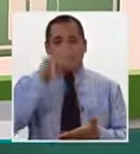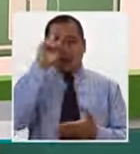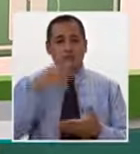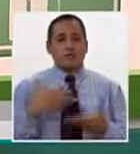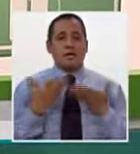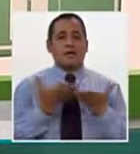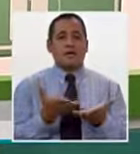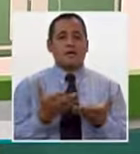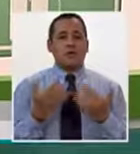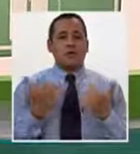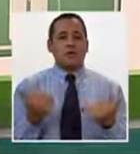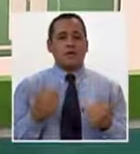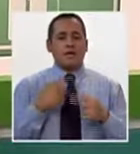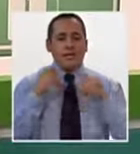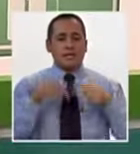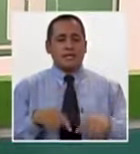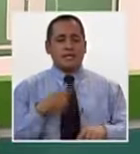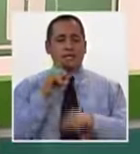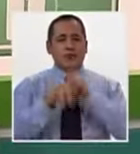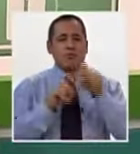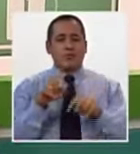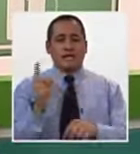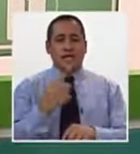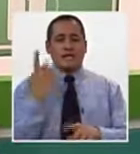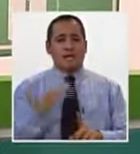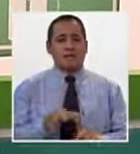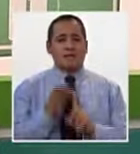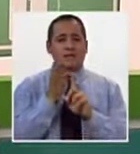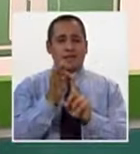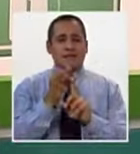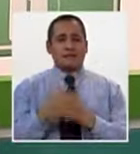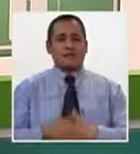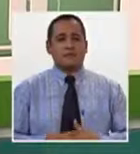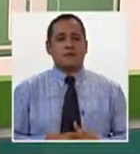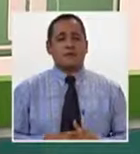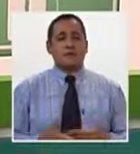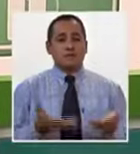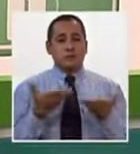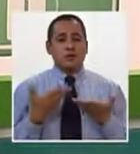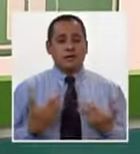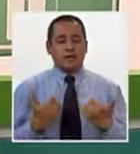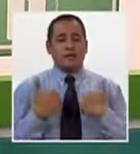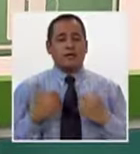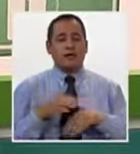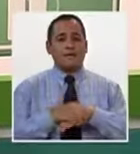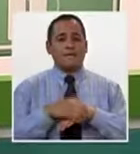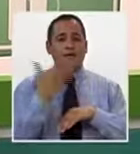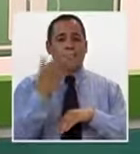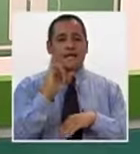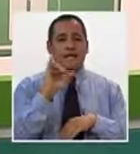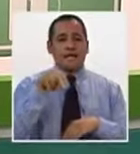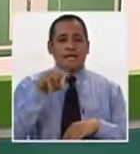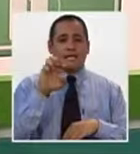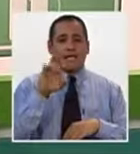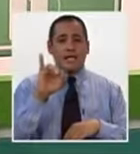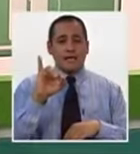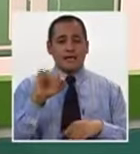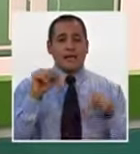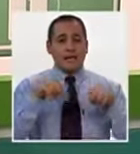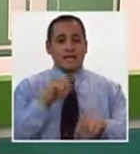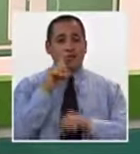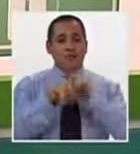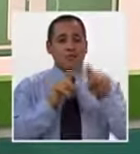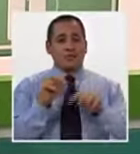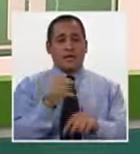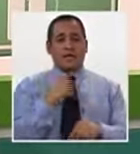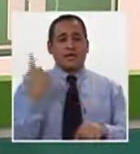el país se ha dado desde esta encuesta nacional especializada en discapacidad y por lo que tengo que felicitar a INEI. Esta